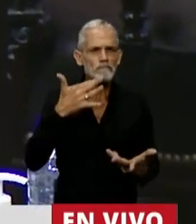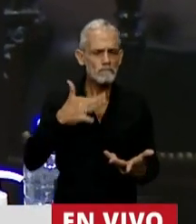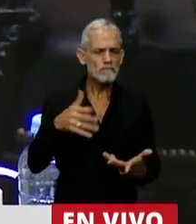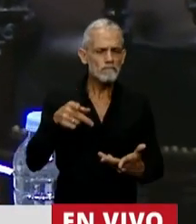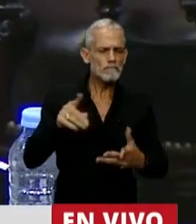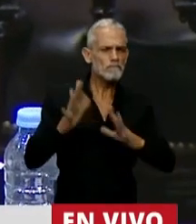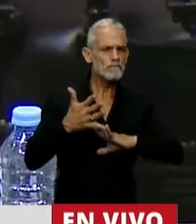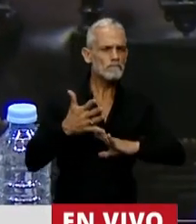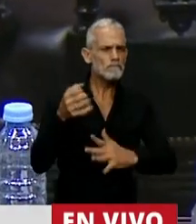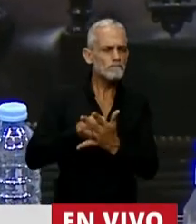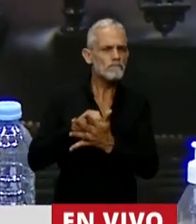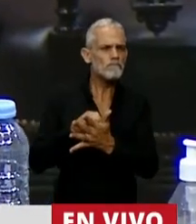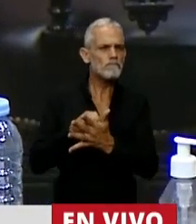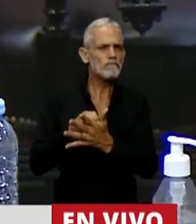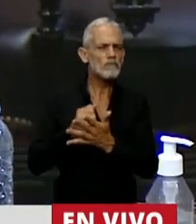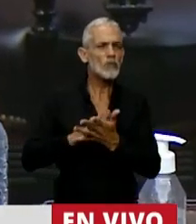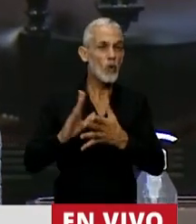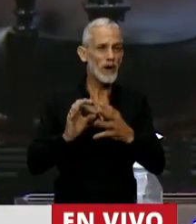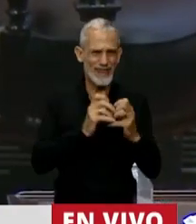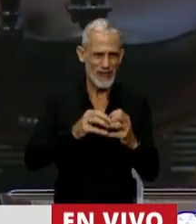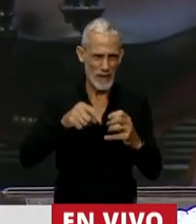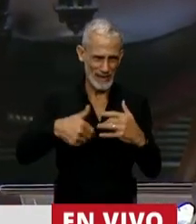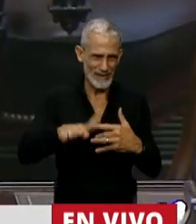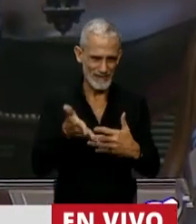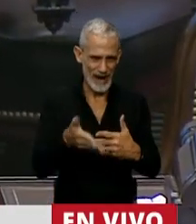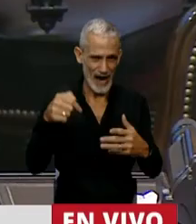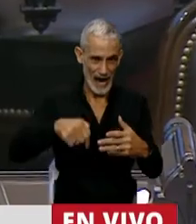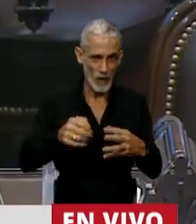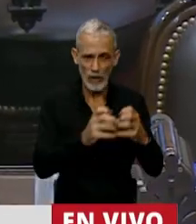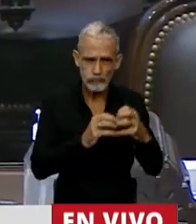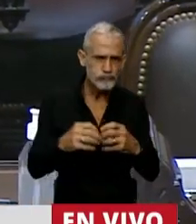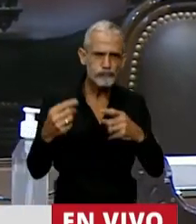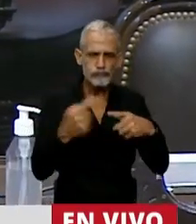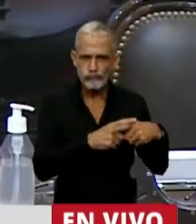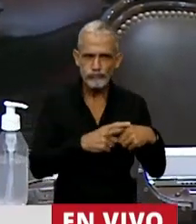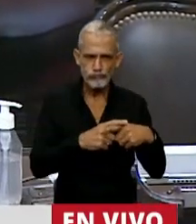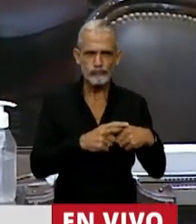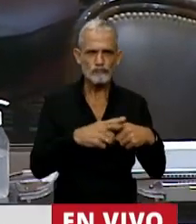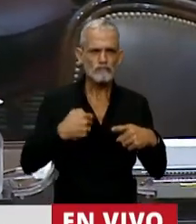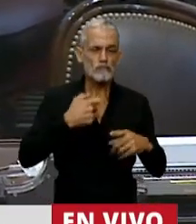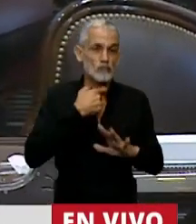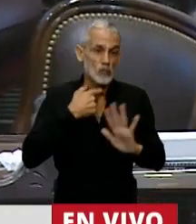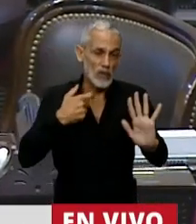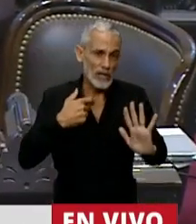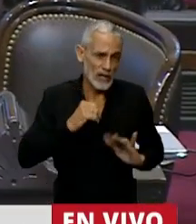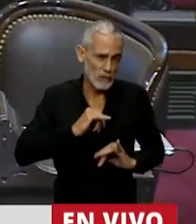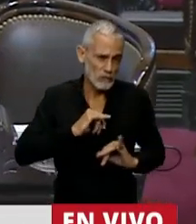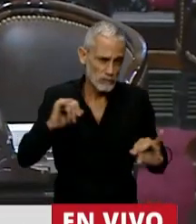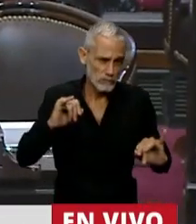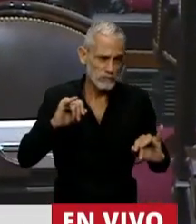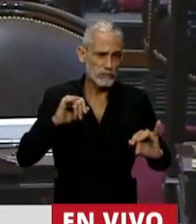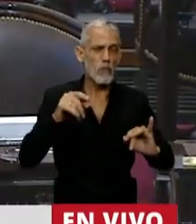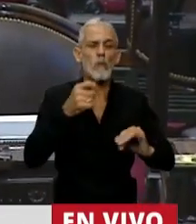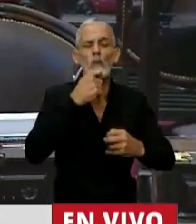cosas en relación al debate que estamos haciendo, señor presidente, quería recordar que para los